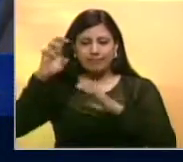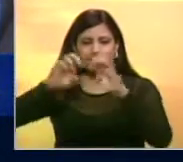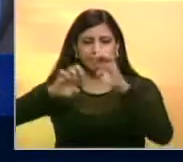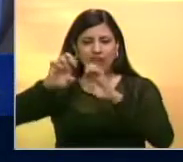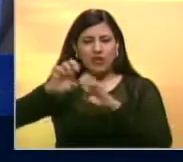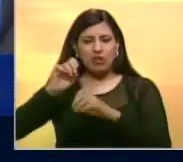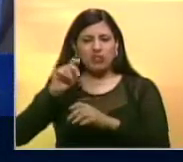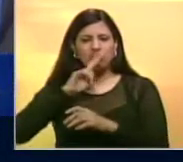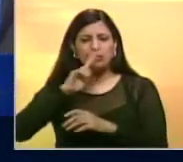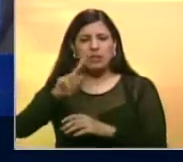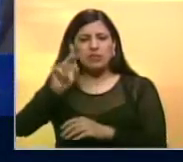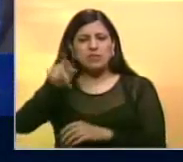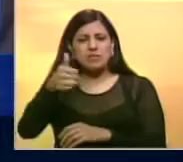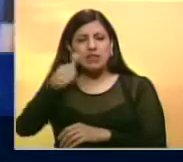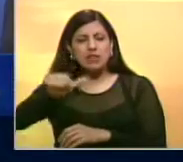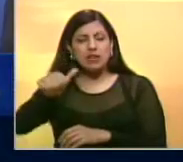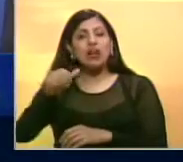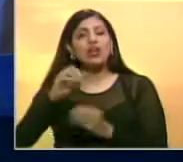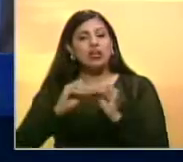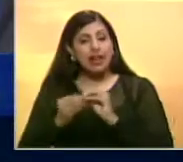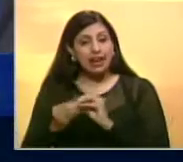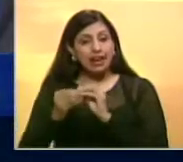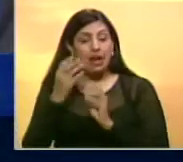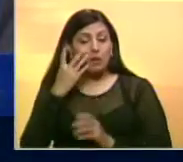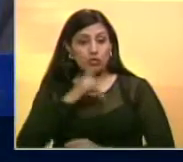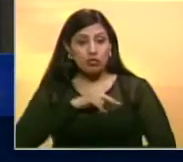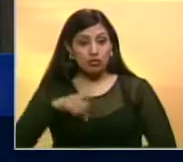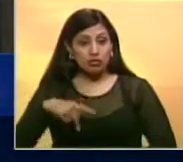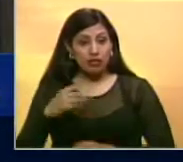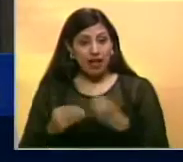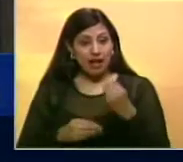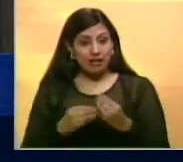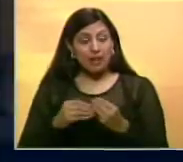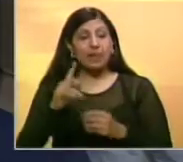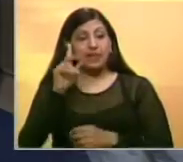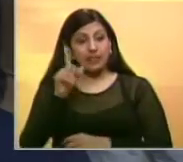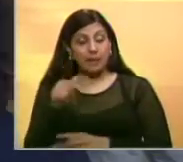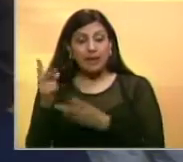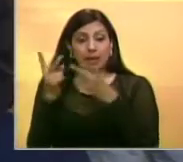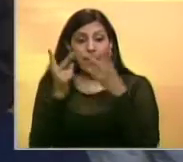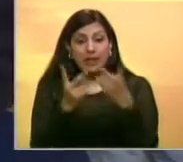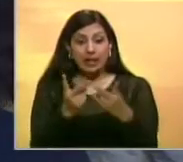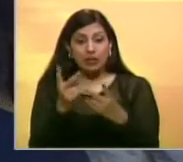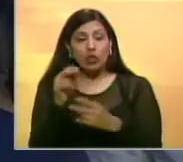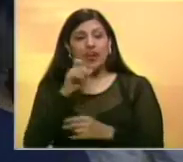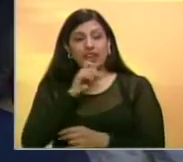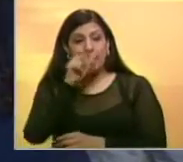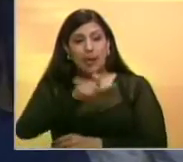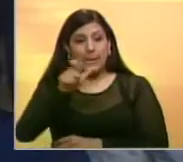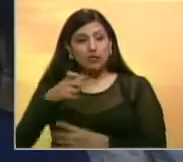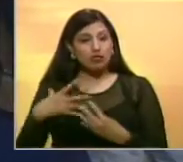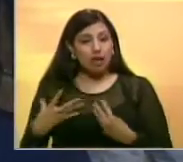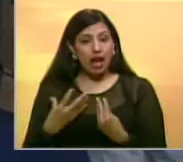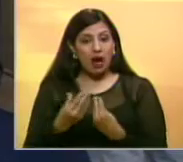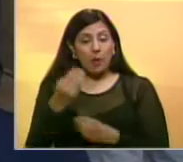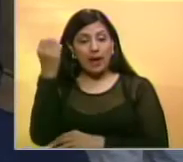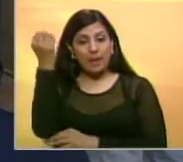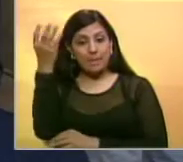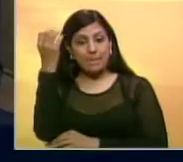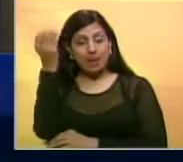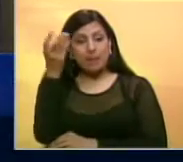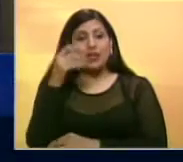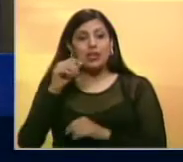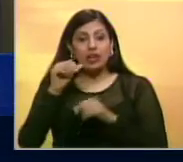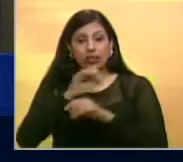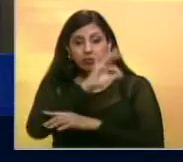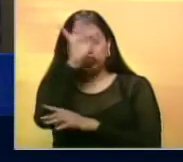esos resultados y hacer las rectificaciones que tengamos que hacer. Igualmente invitó a la ciudadanía a acompañar a sus parlamentarios